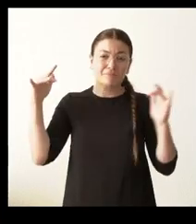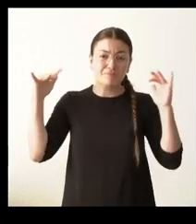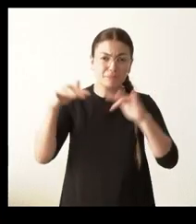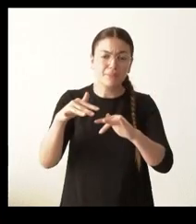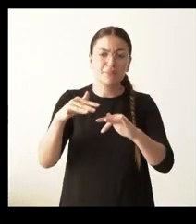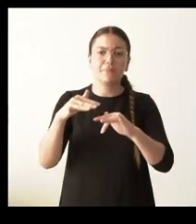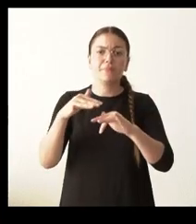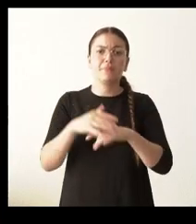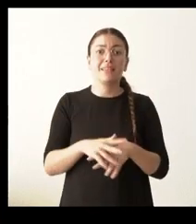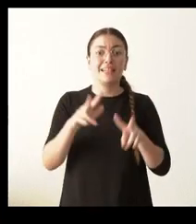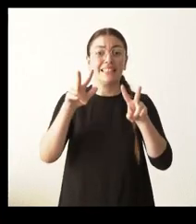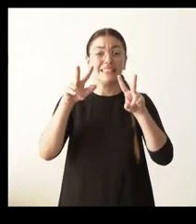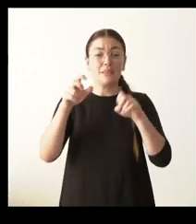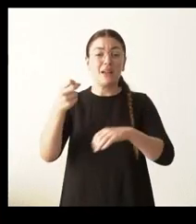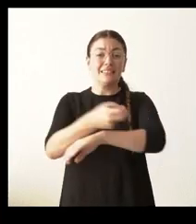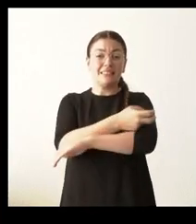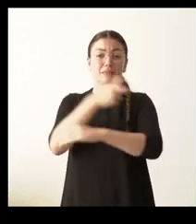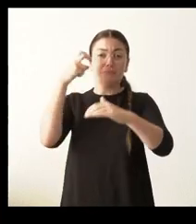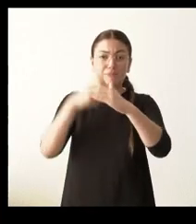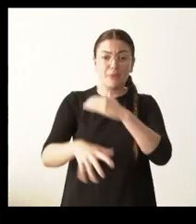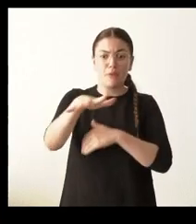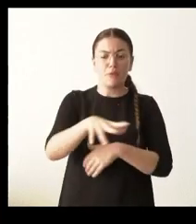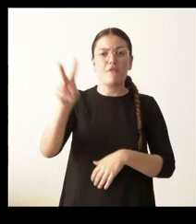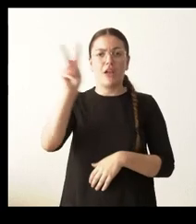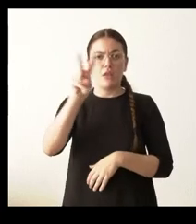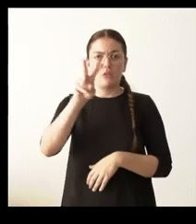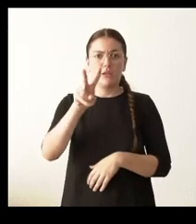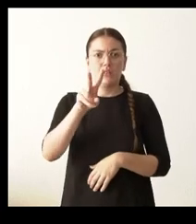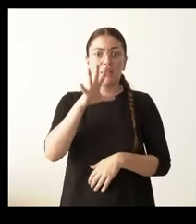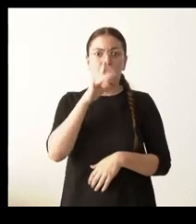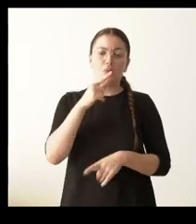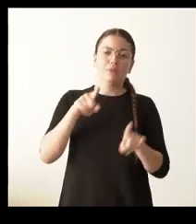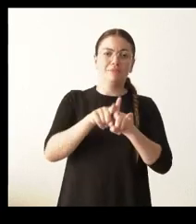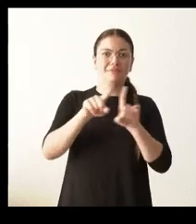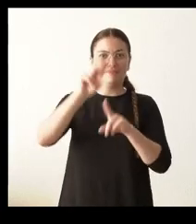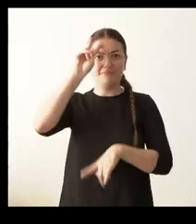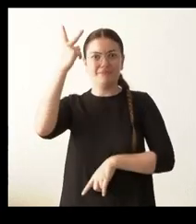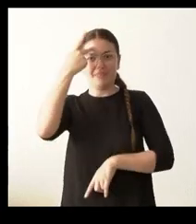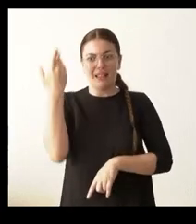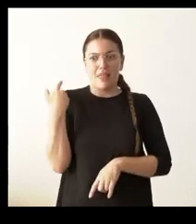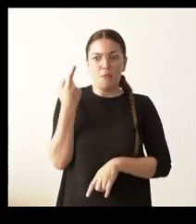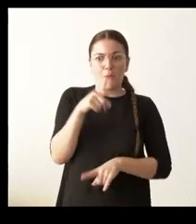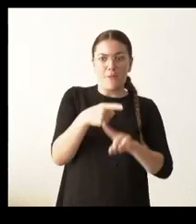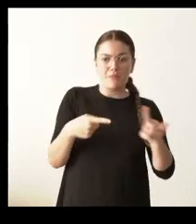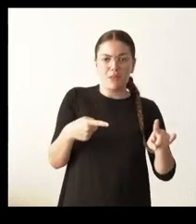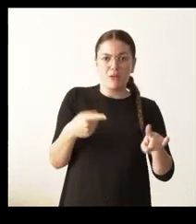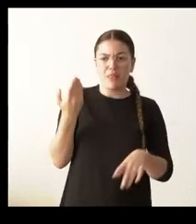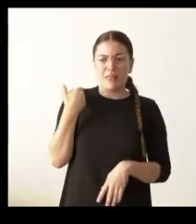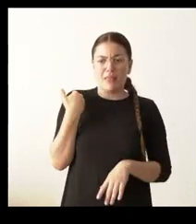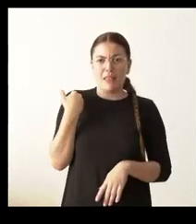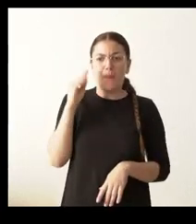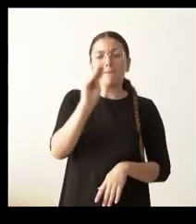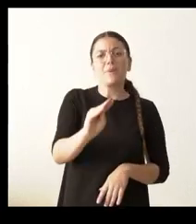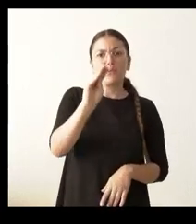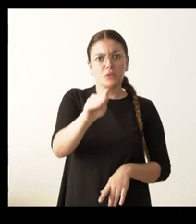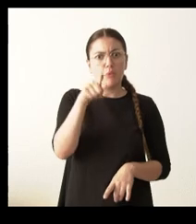El tema del soterramiento de las vías en Valladolid. Ha habido un cambio de postura. Hace un mes y medio le preguntábamos precisamente a usted